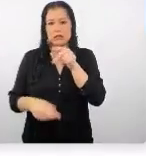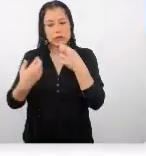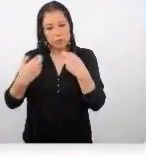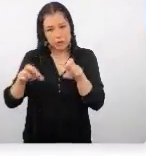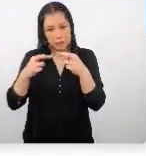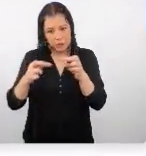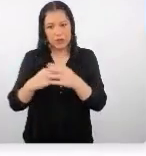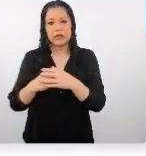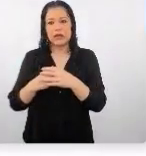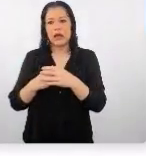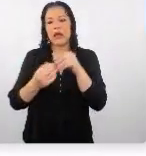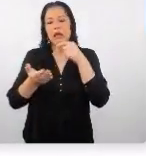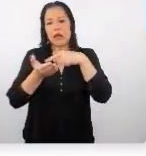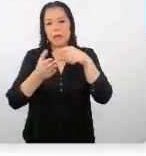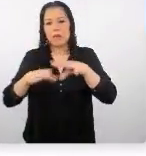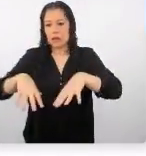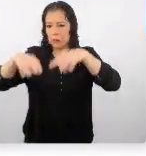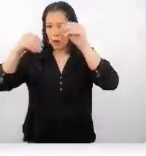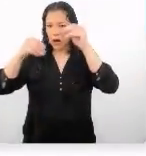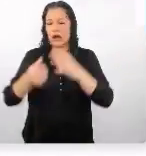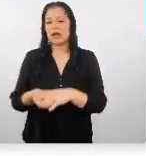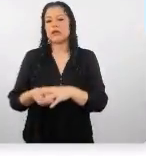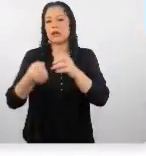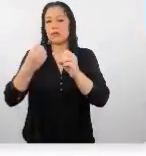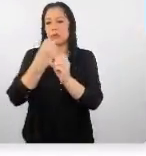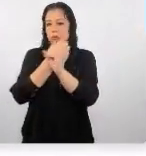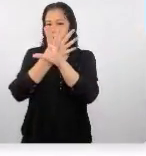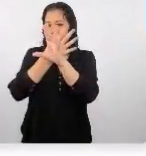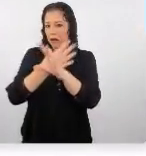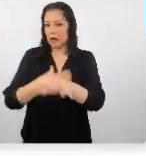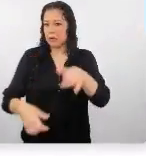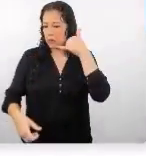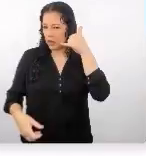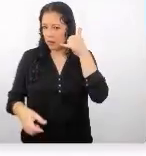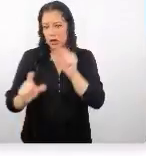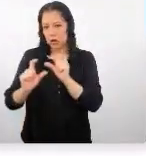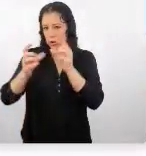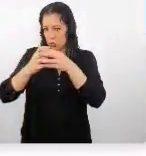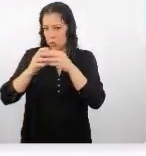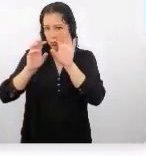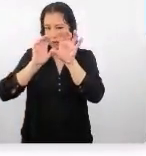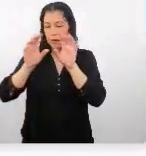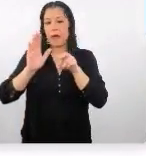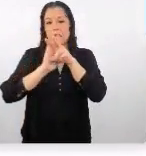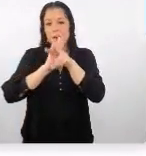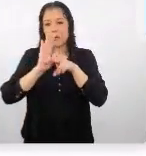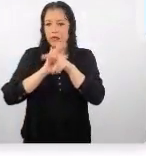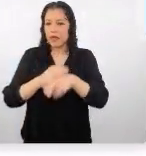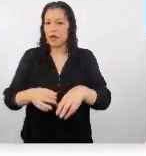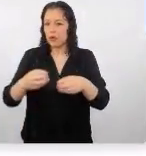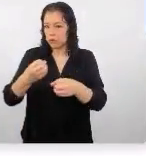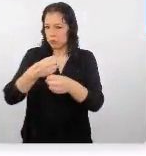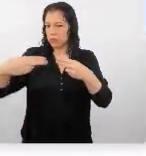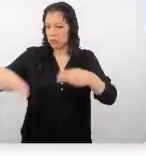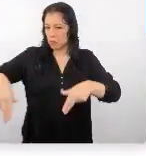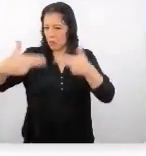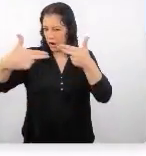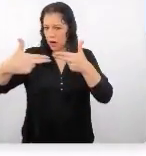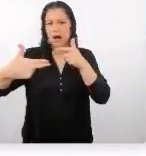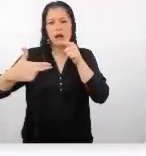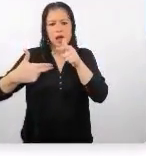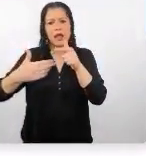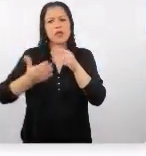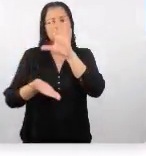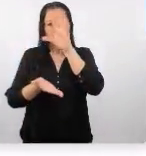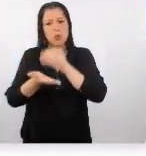transferir archivos hacer llamadas individuales hacer llamadas en grupos hacer video llamadas es una aplicación muy